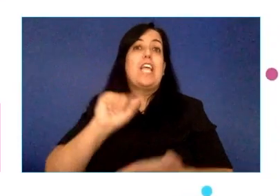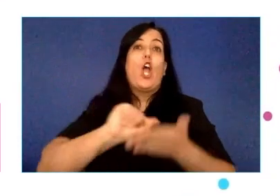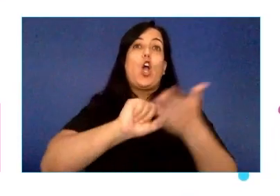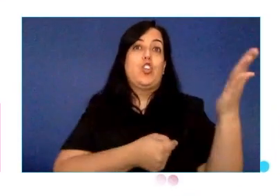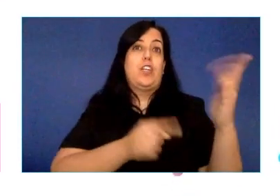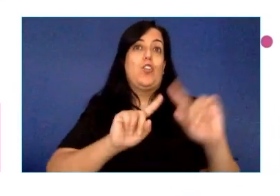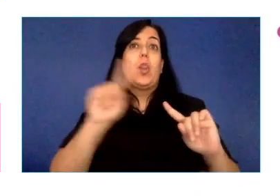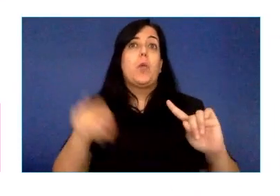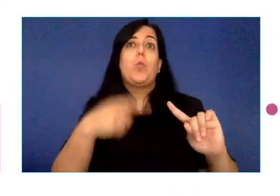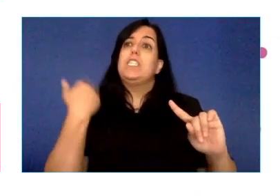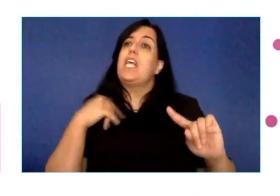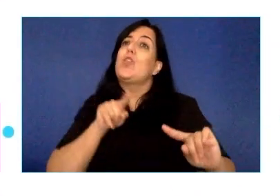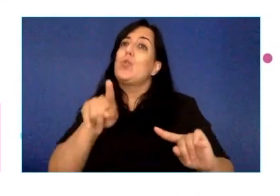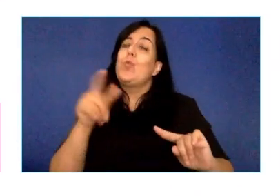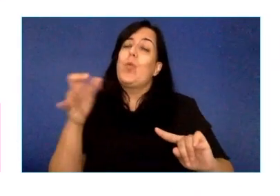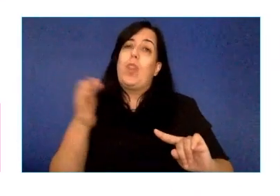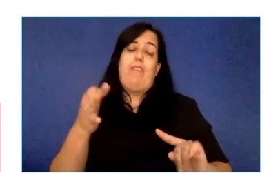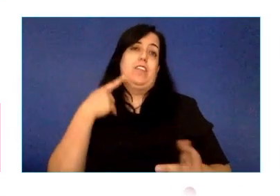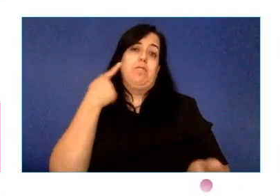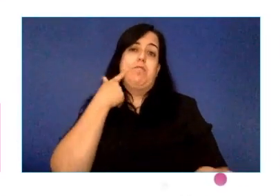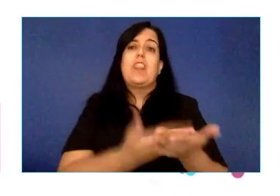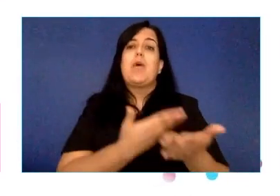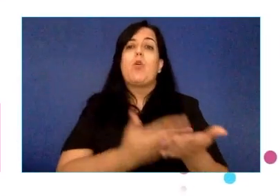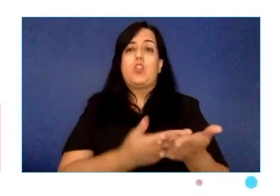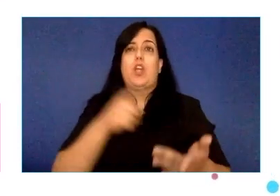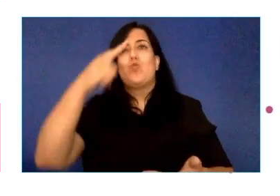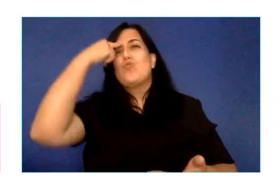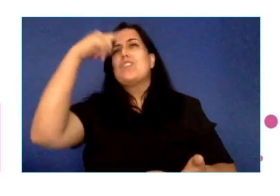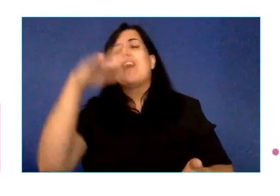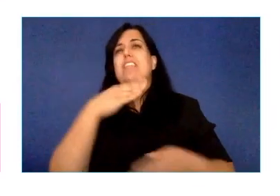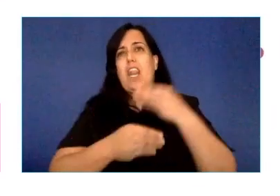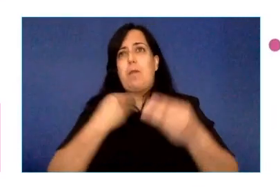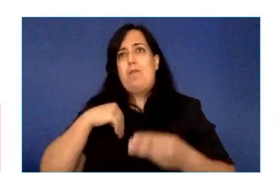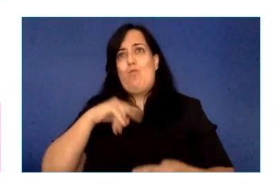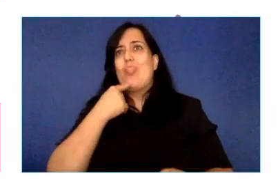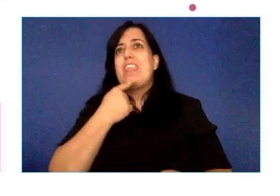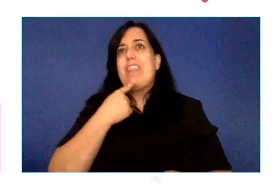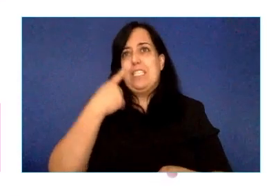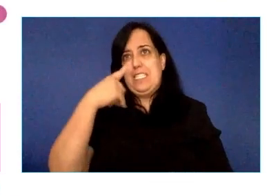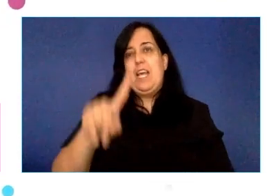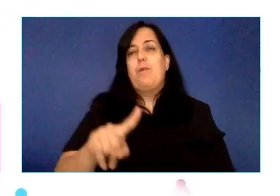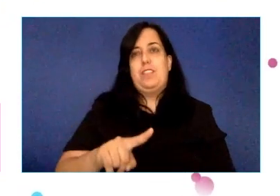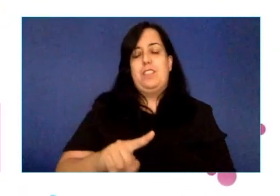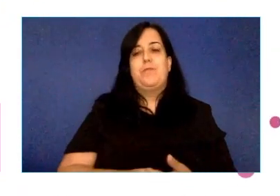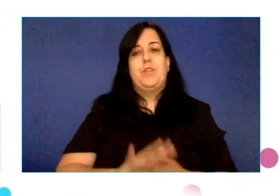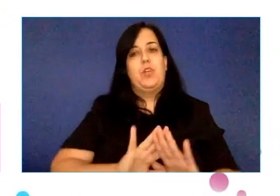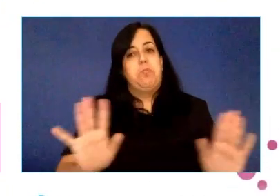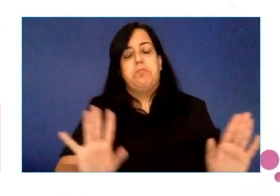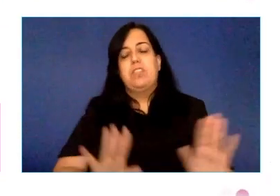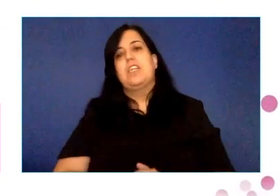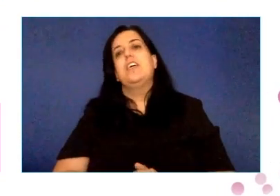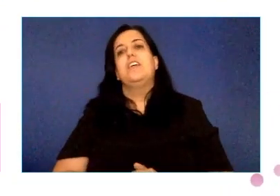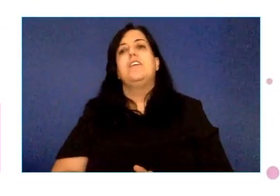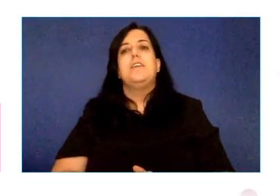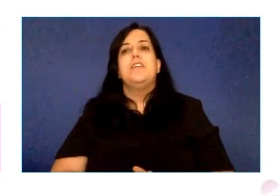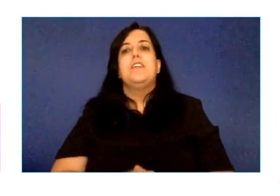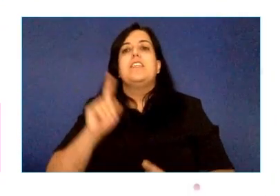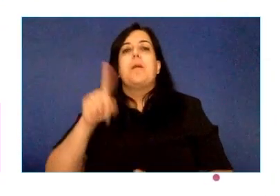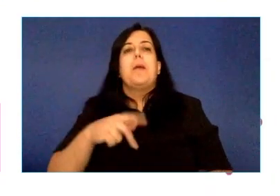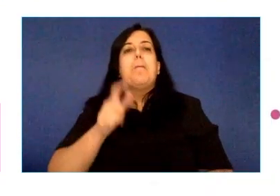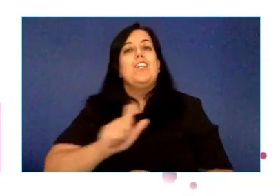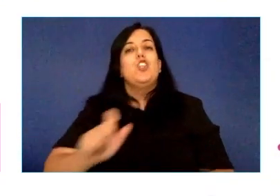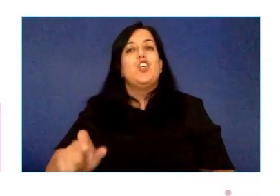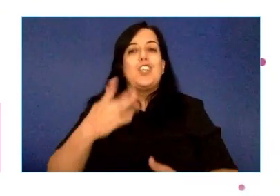incide un poco en lo mismo y luego ya también de cara a las personas con discapacidad que piensen que